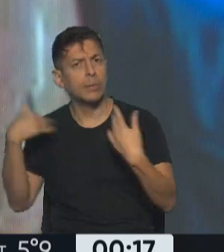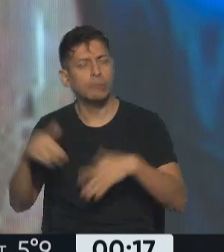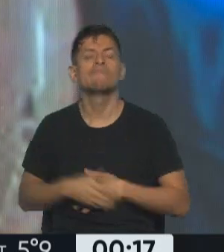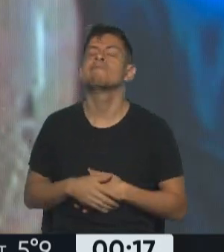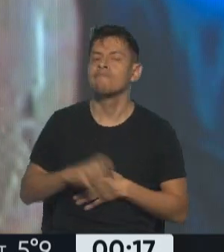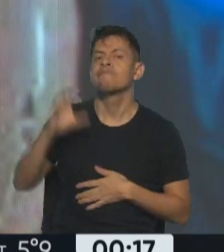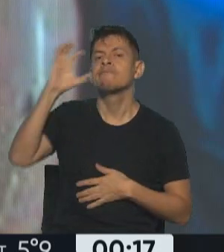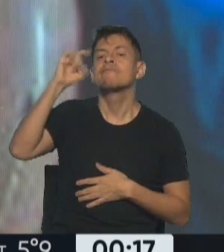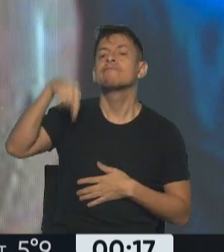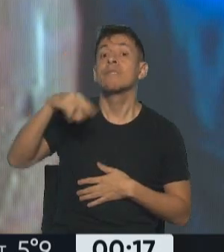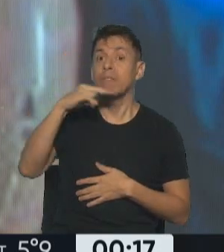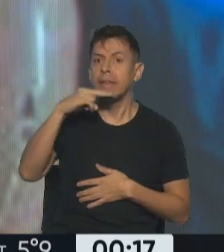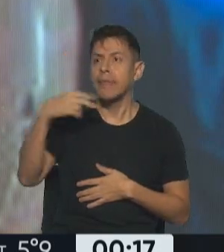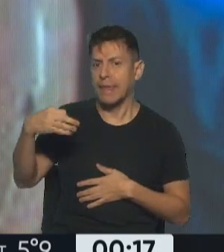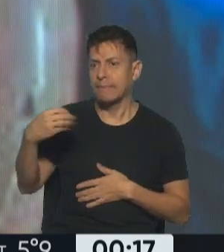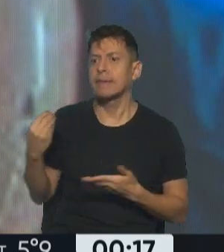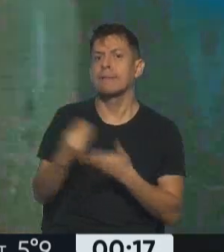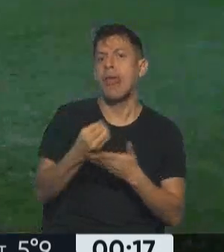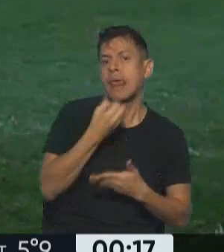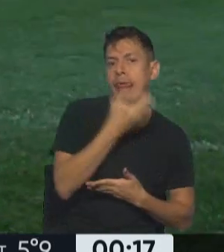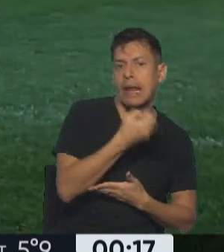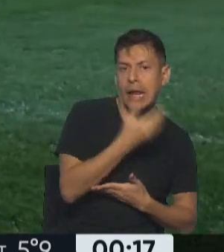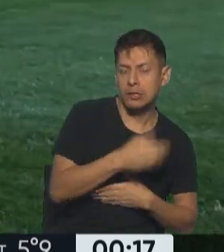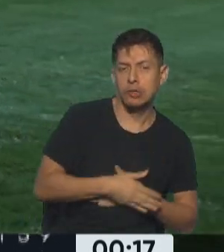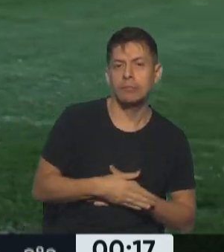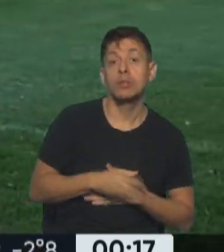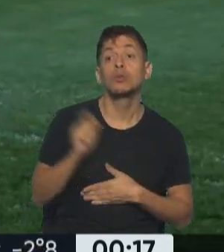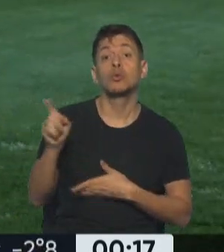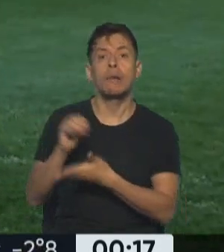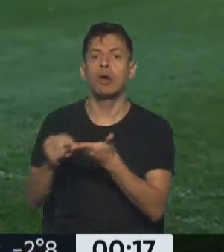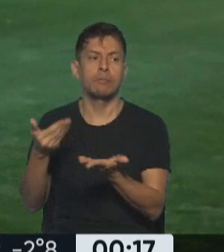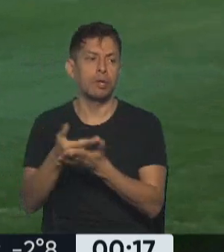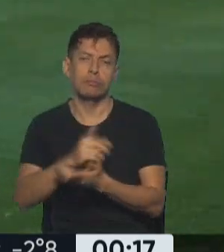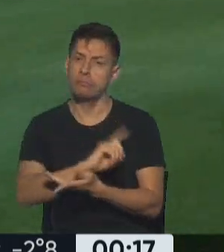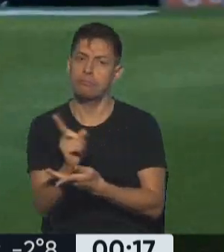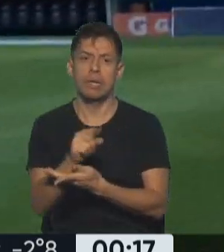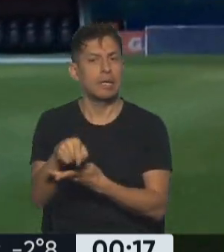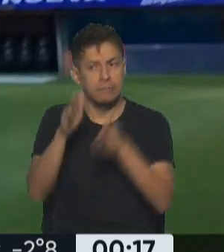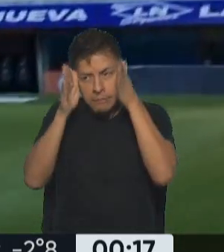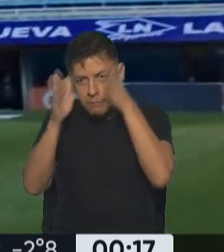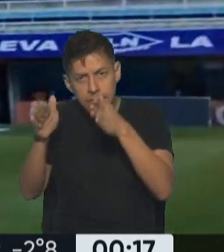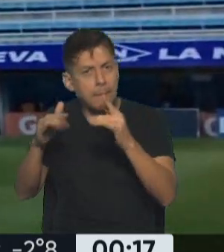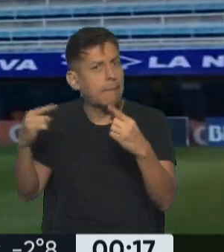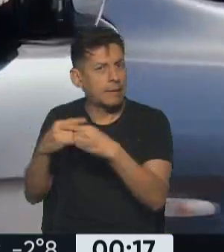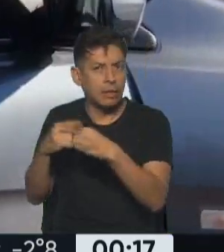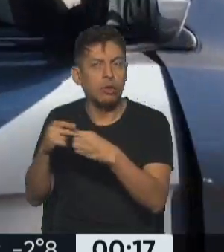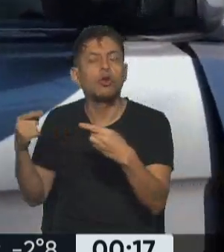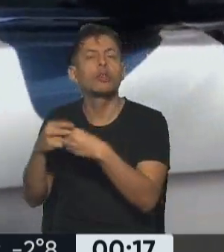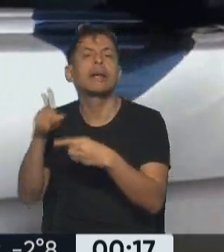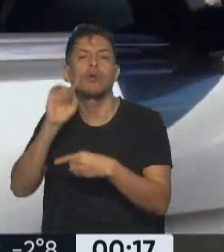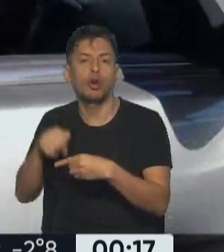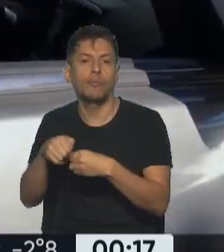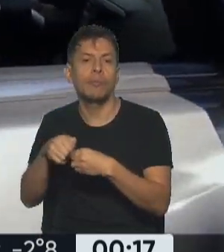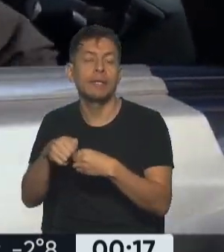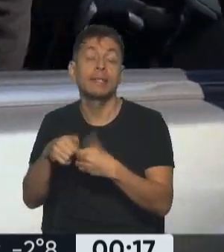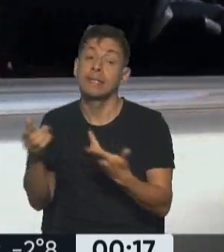Este viernes tenía que presentarse la declaración indagatoria y su abogado defensor planteó que estaba con la cabeza metida en el partido frente a Unión, a pesar de que